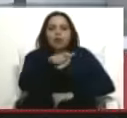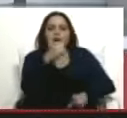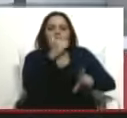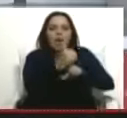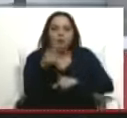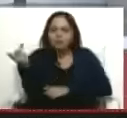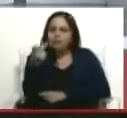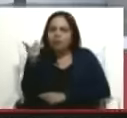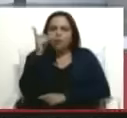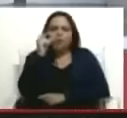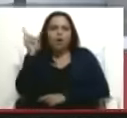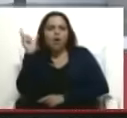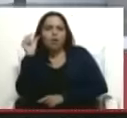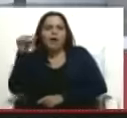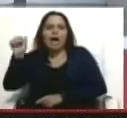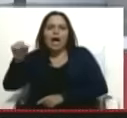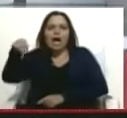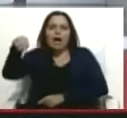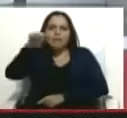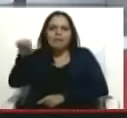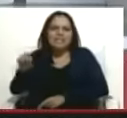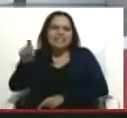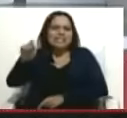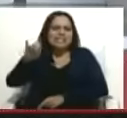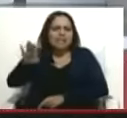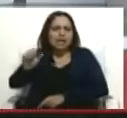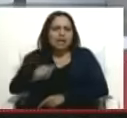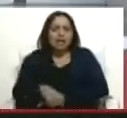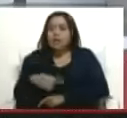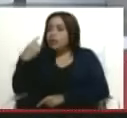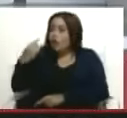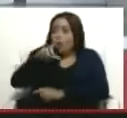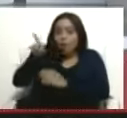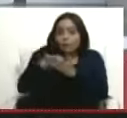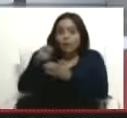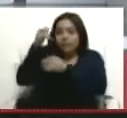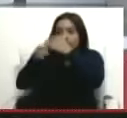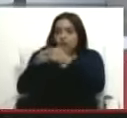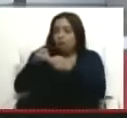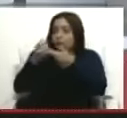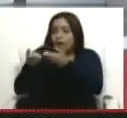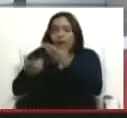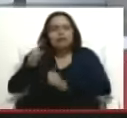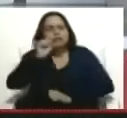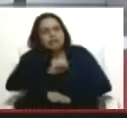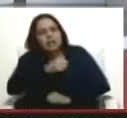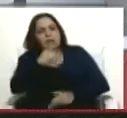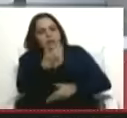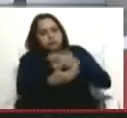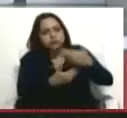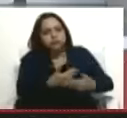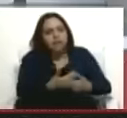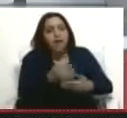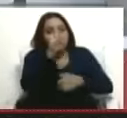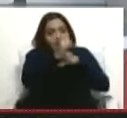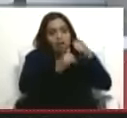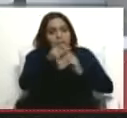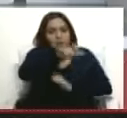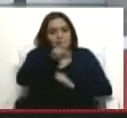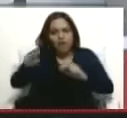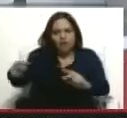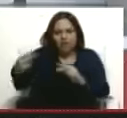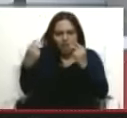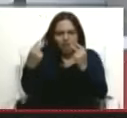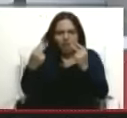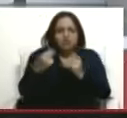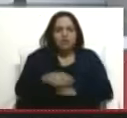Améstica, revelan cómo, ves que te estoy contando el móvil... ellos confesaron todo en el video. Paso a paso, no, y aparte del video, es bueno que la gente que nos está viendo, los que